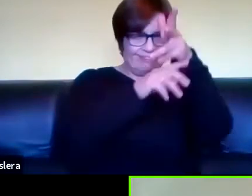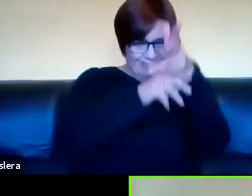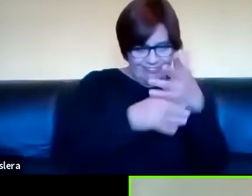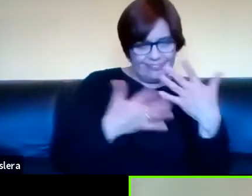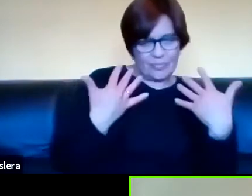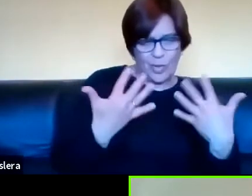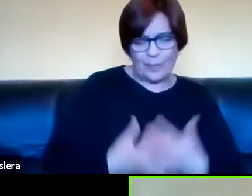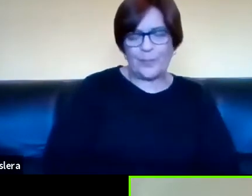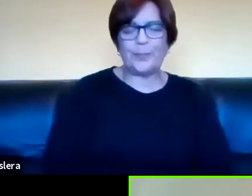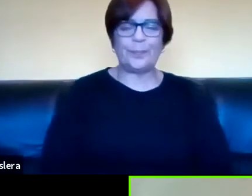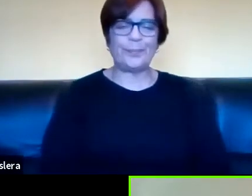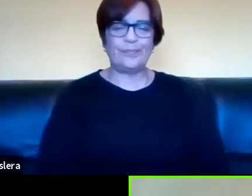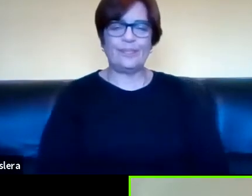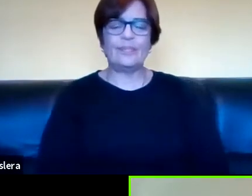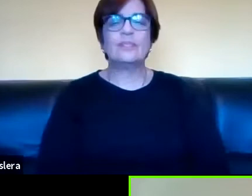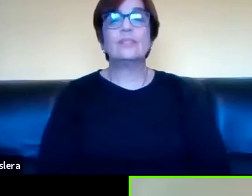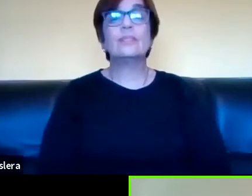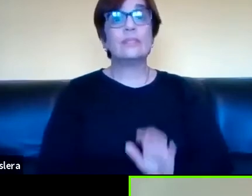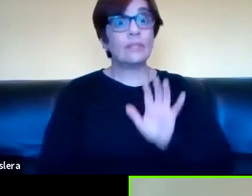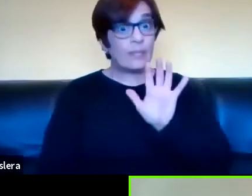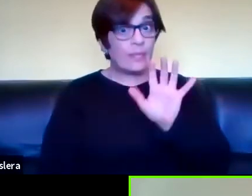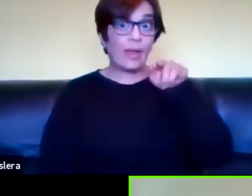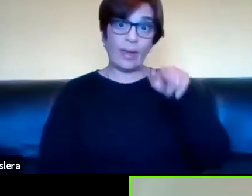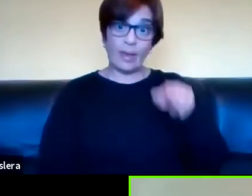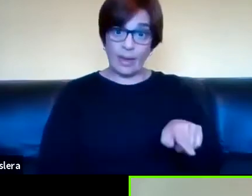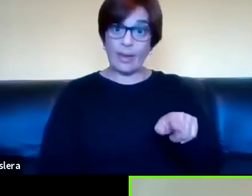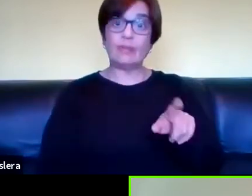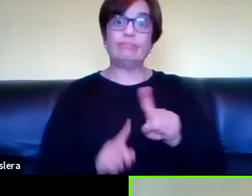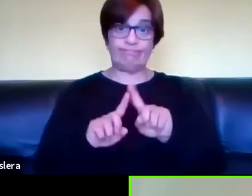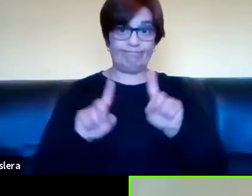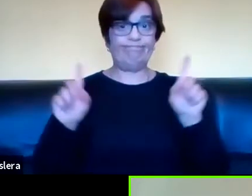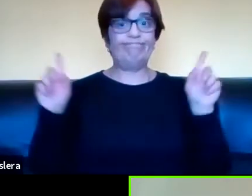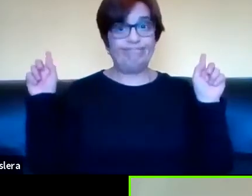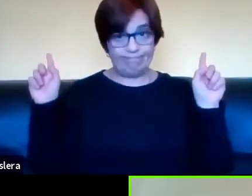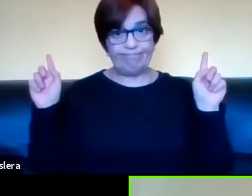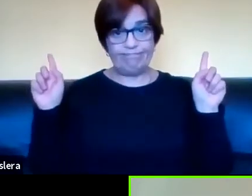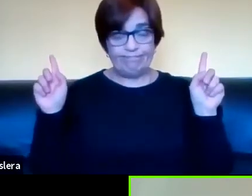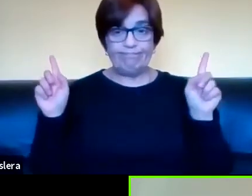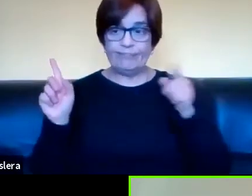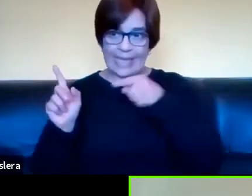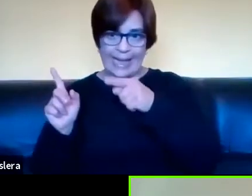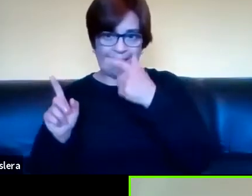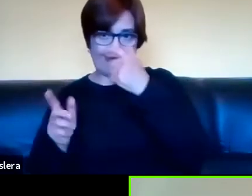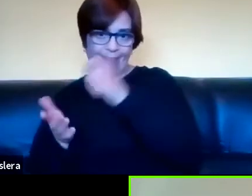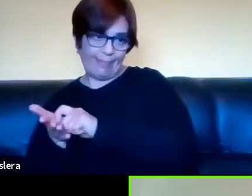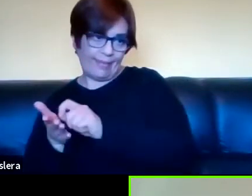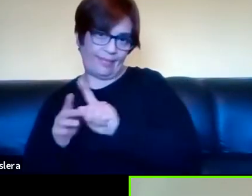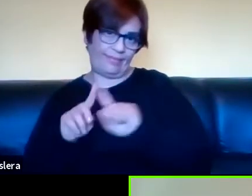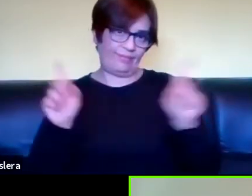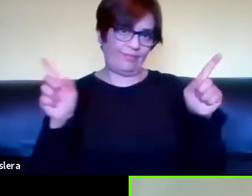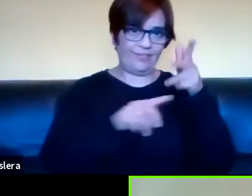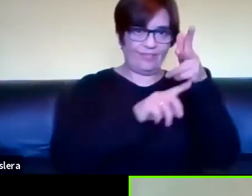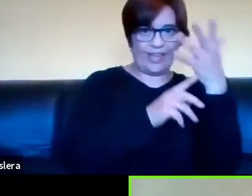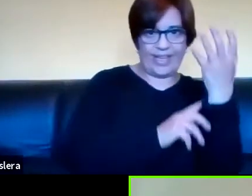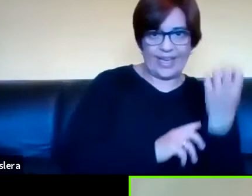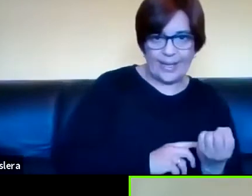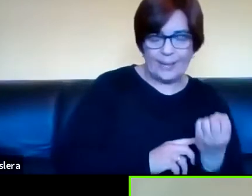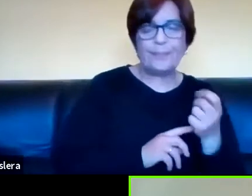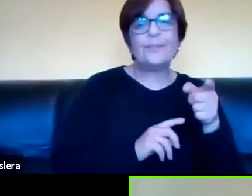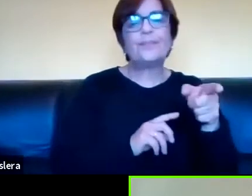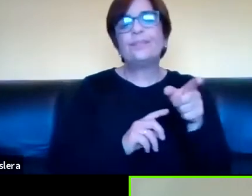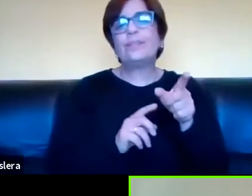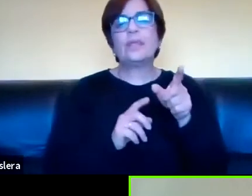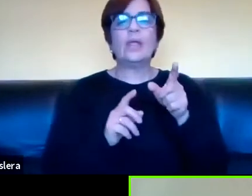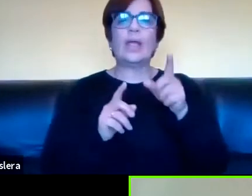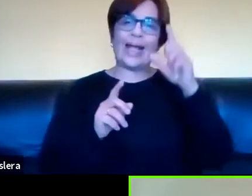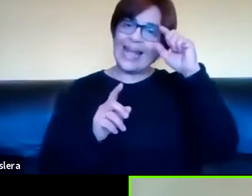entonces acá tenemos diferencias importantes entre una tecnología y la otra unas diferencias que son a